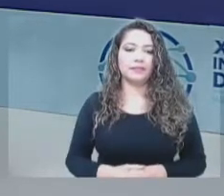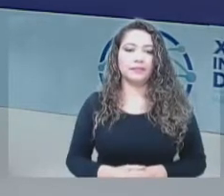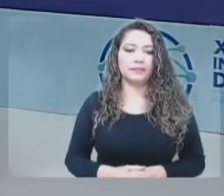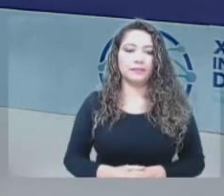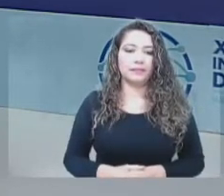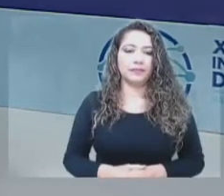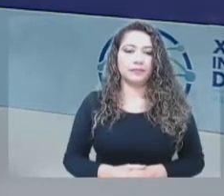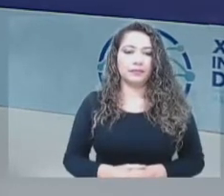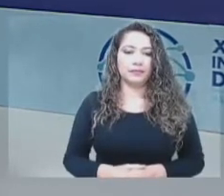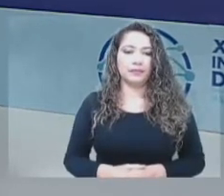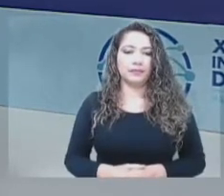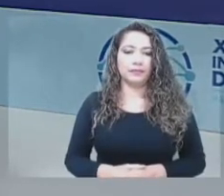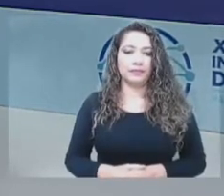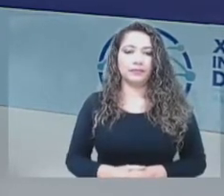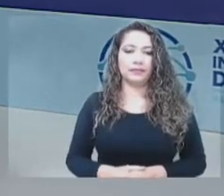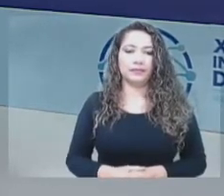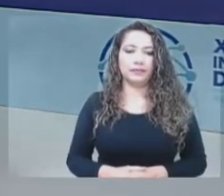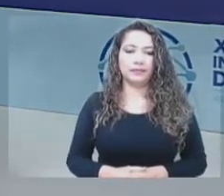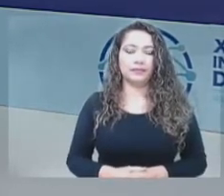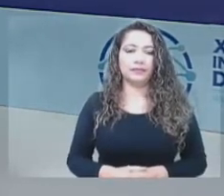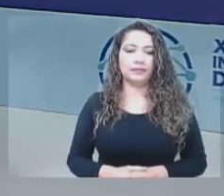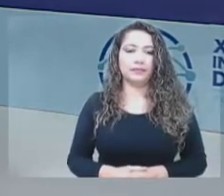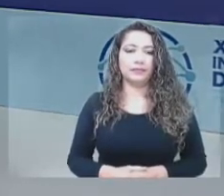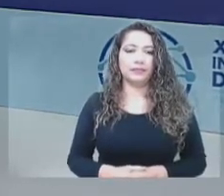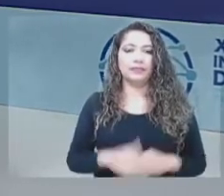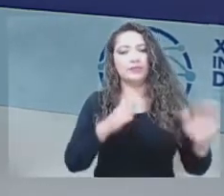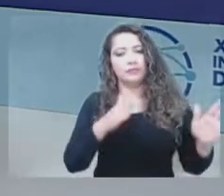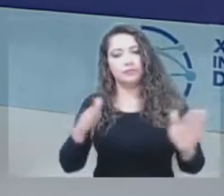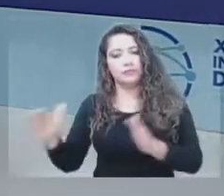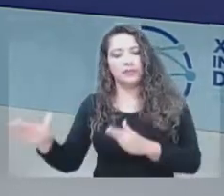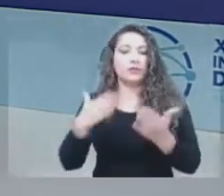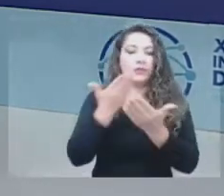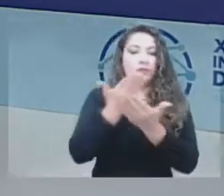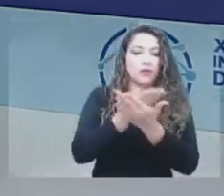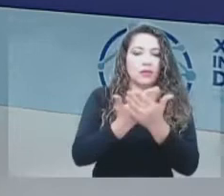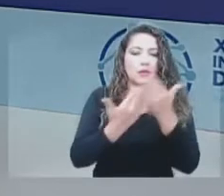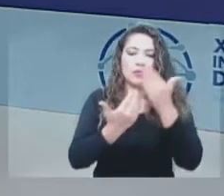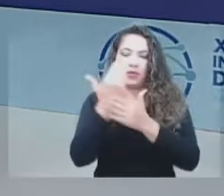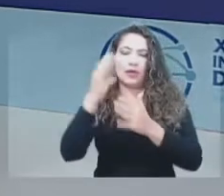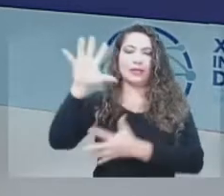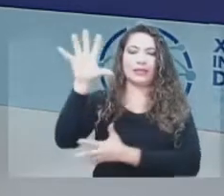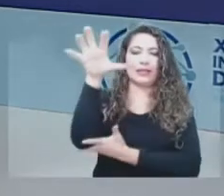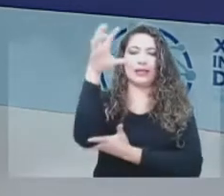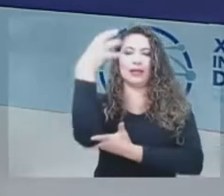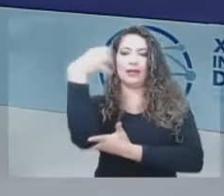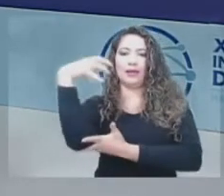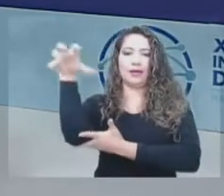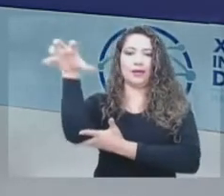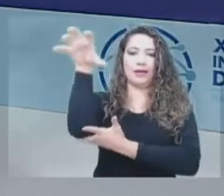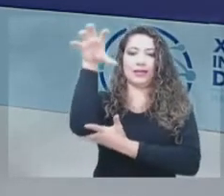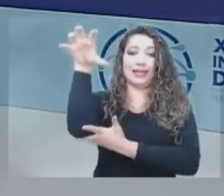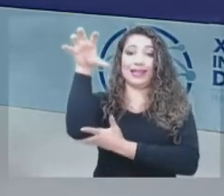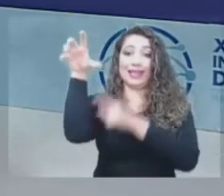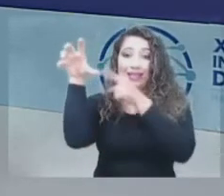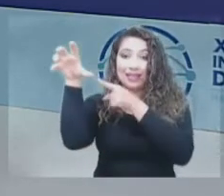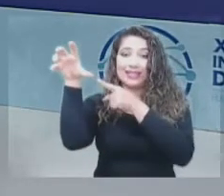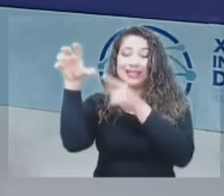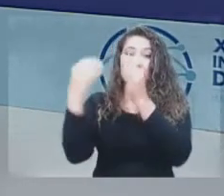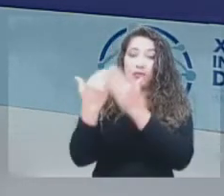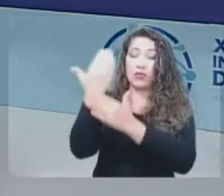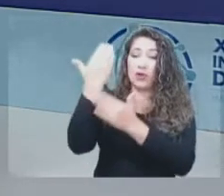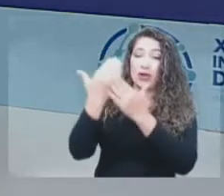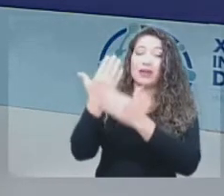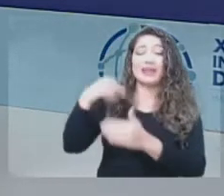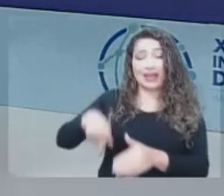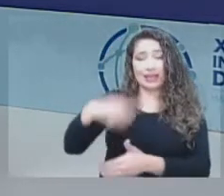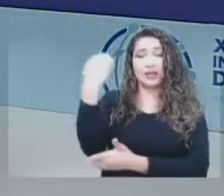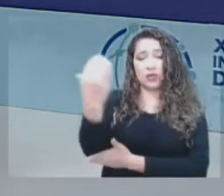propuesta de modernización del régimen satelital. En Colombia, el régimen satelital está establecido a